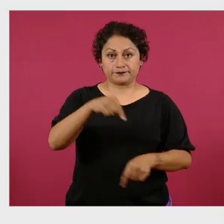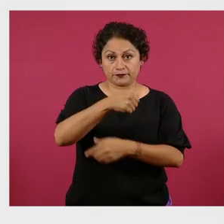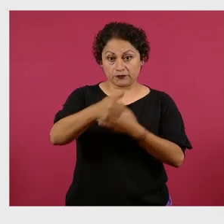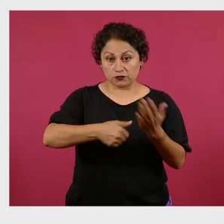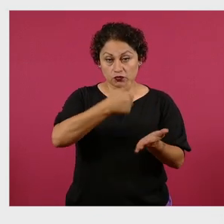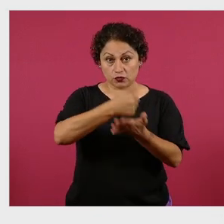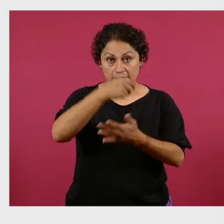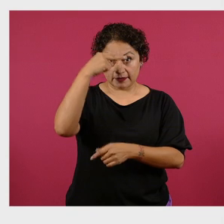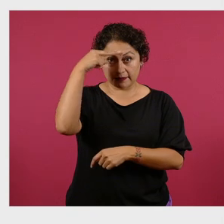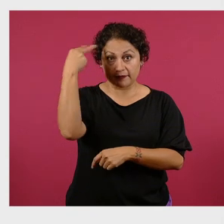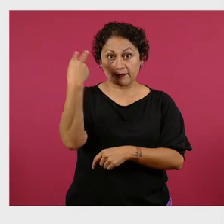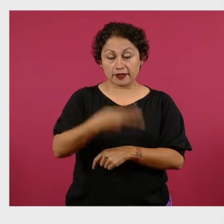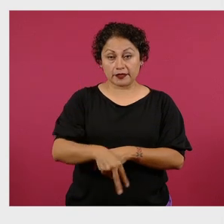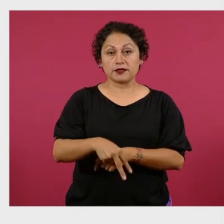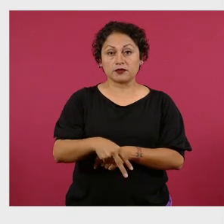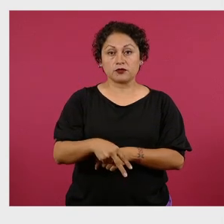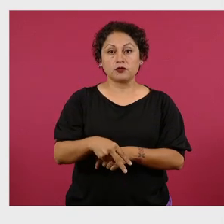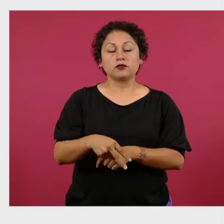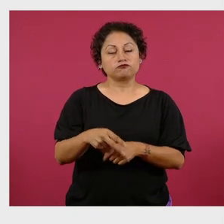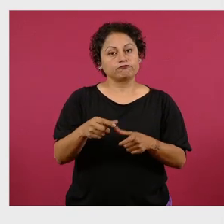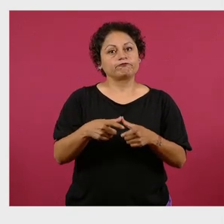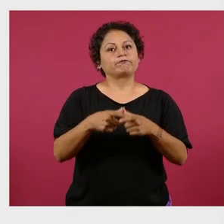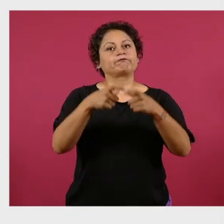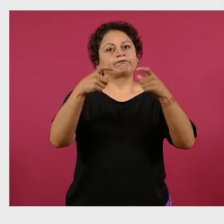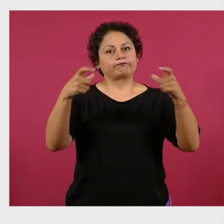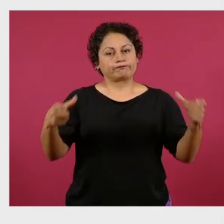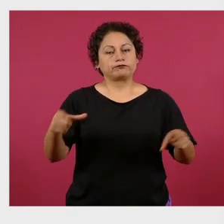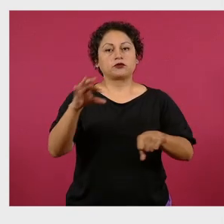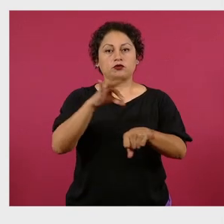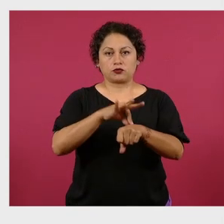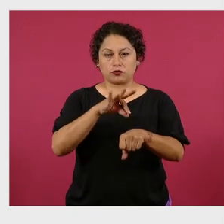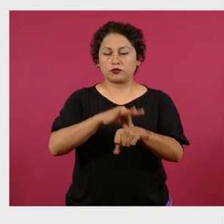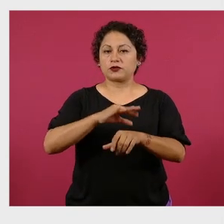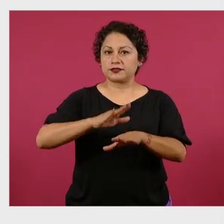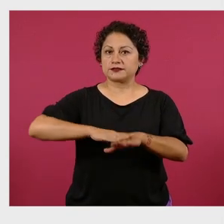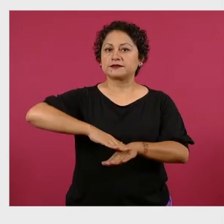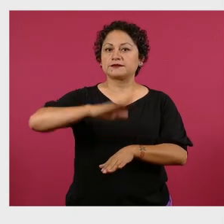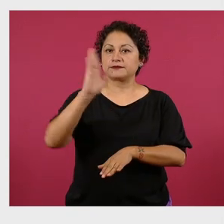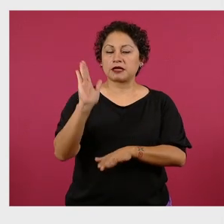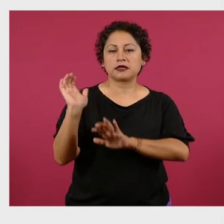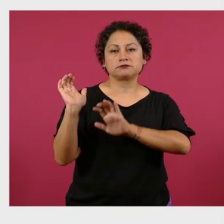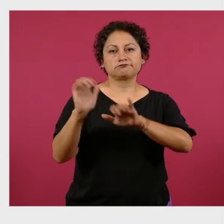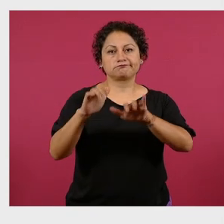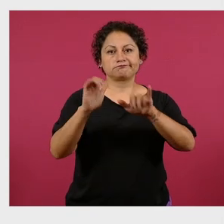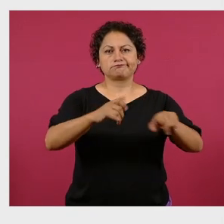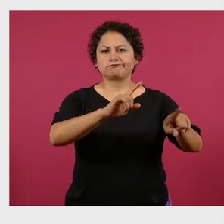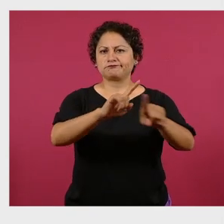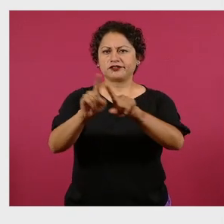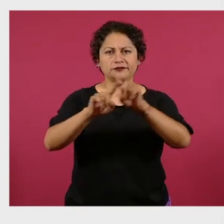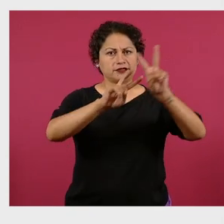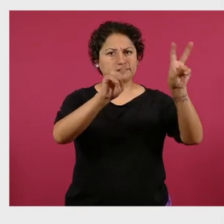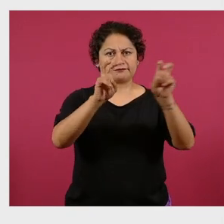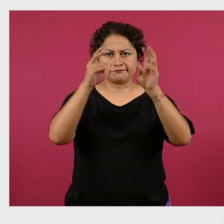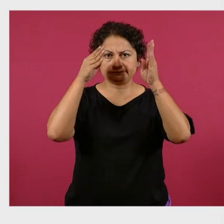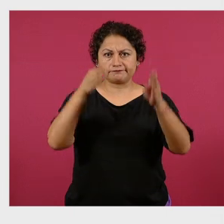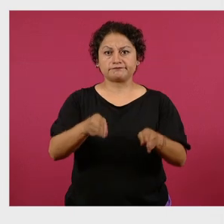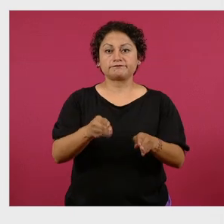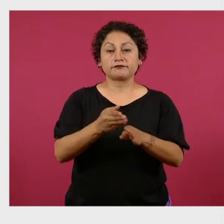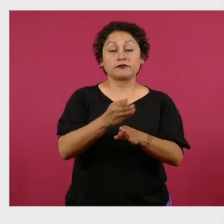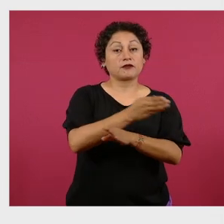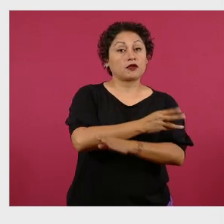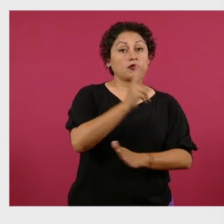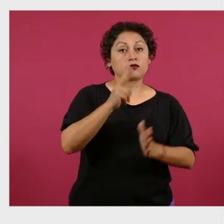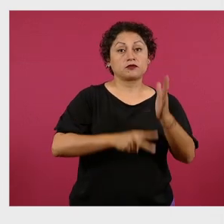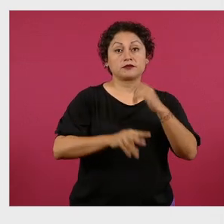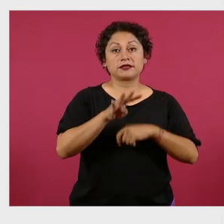incorporado muchísimo personal especialista de diferentes especialidades. En 2019 había